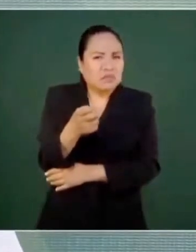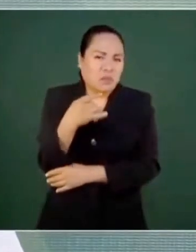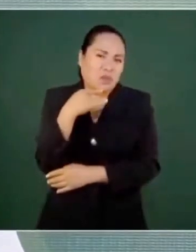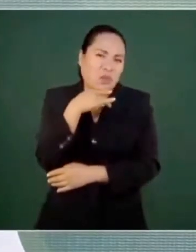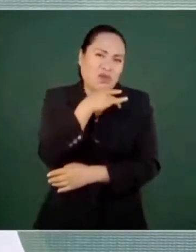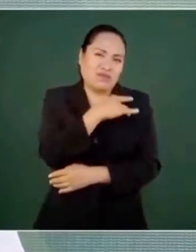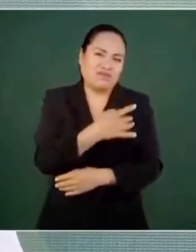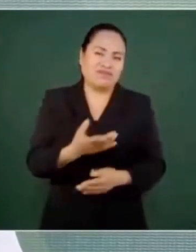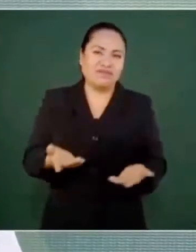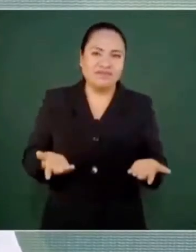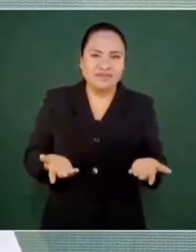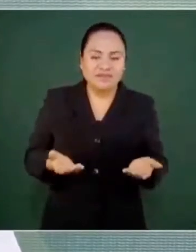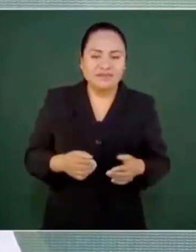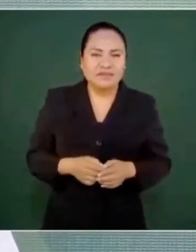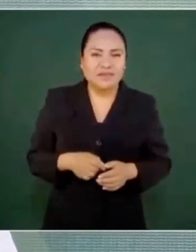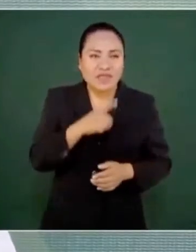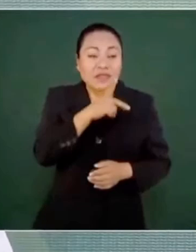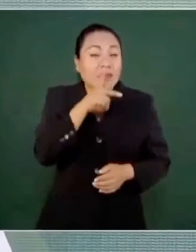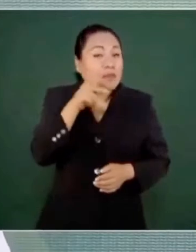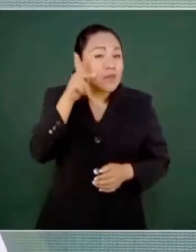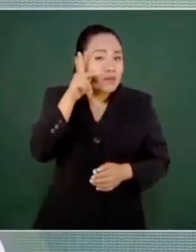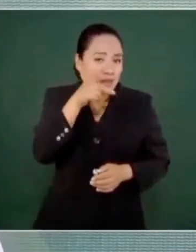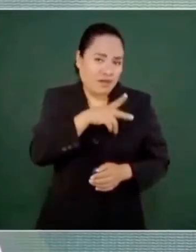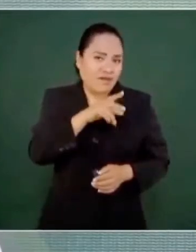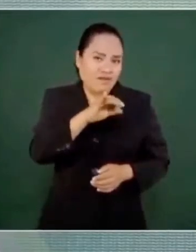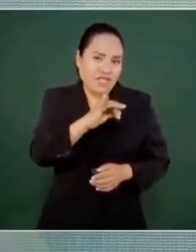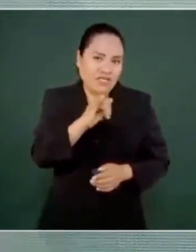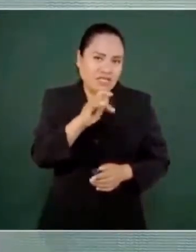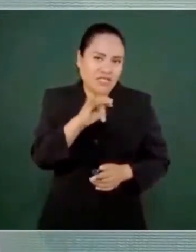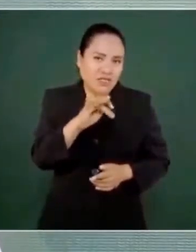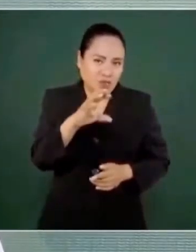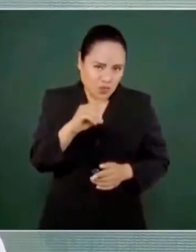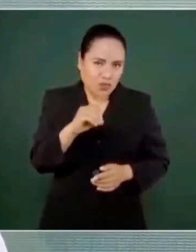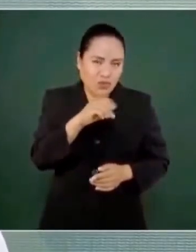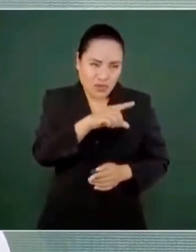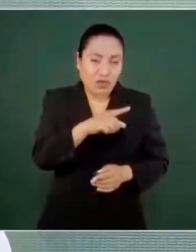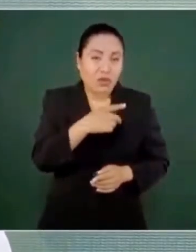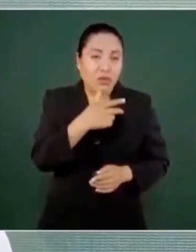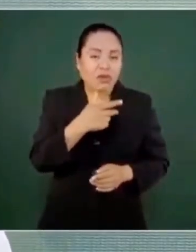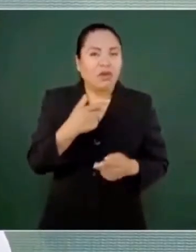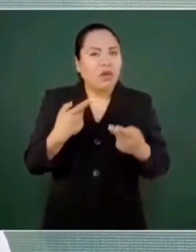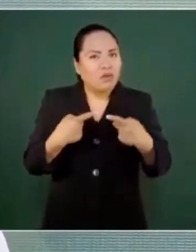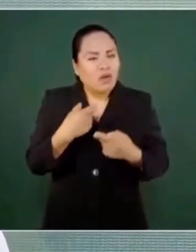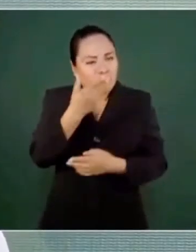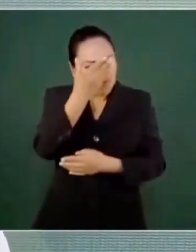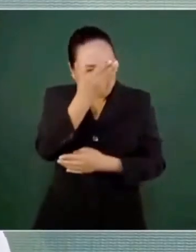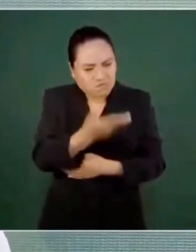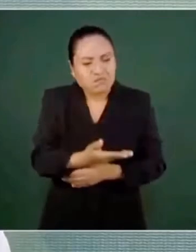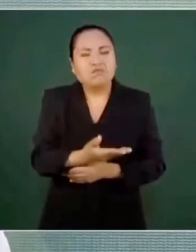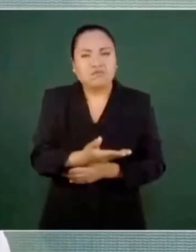Pero el papa Francisco sí es un hombre consecuente.